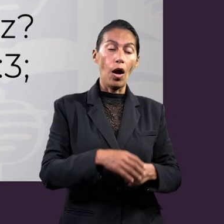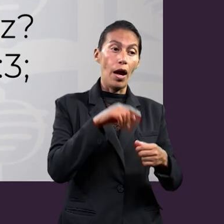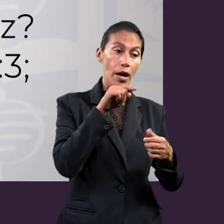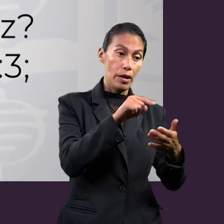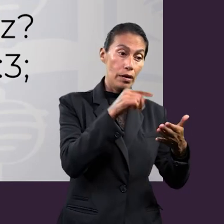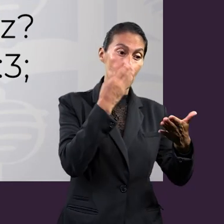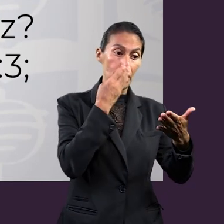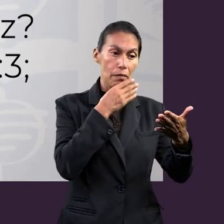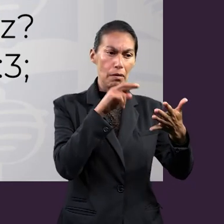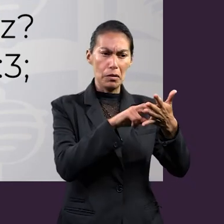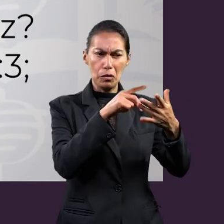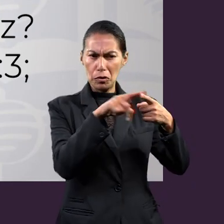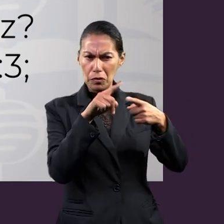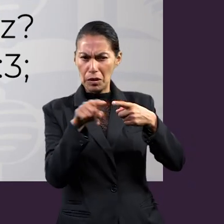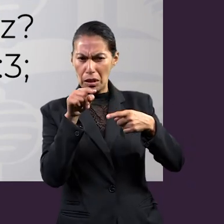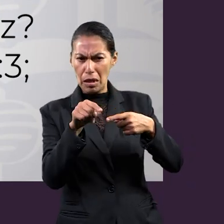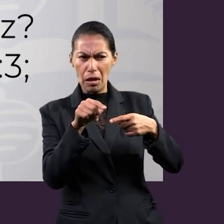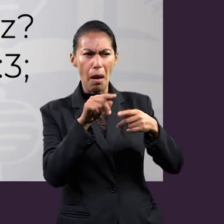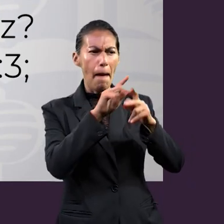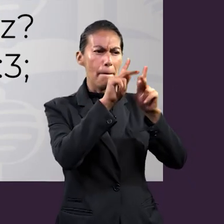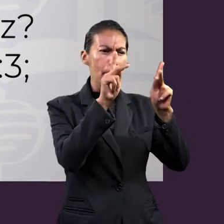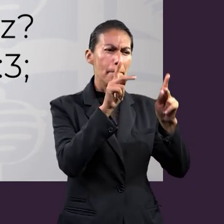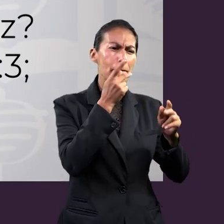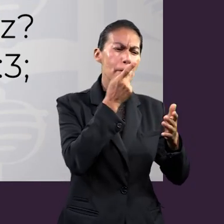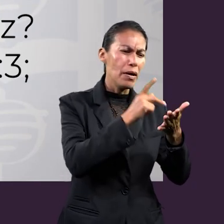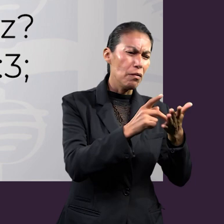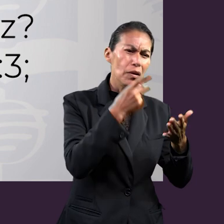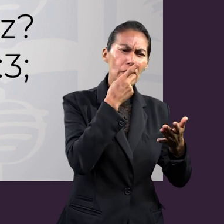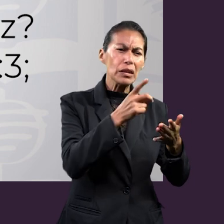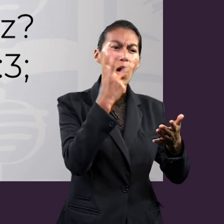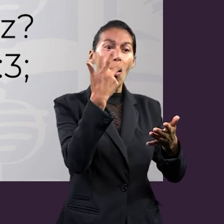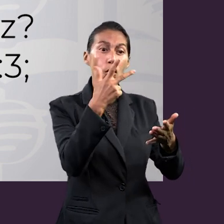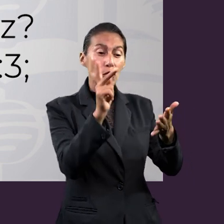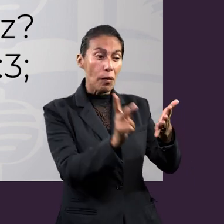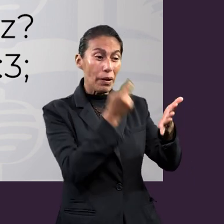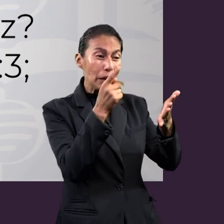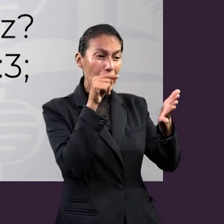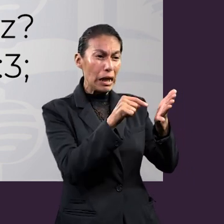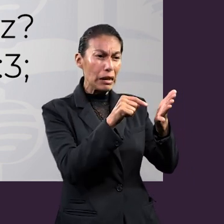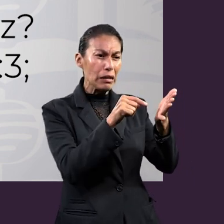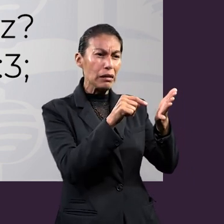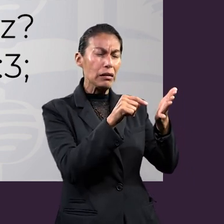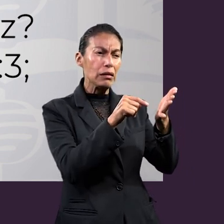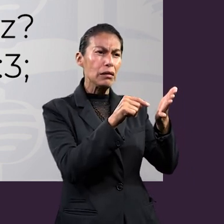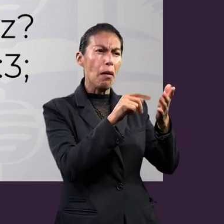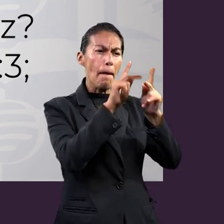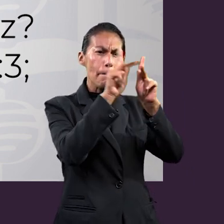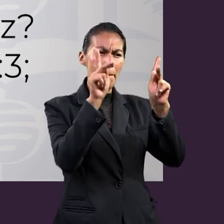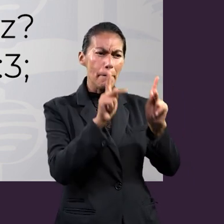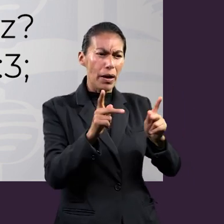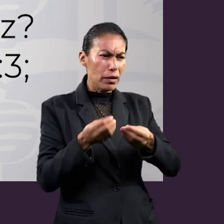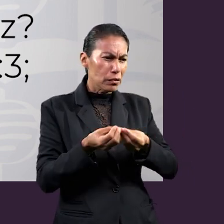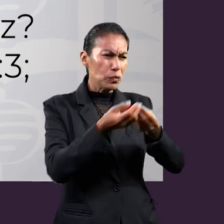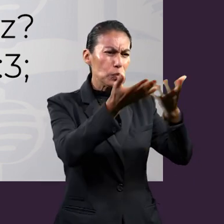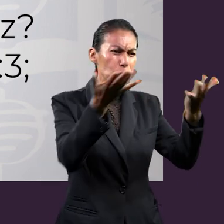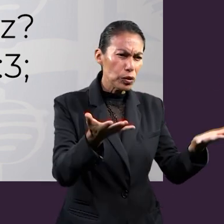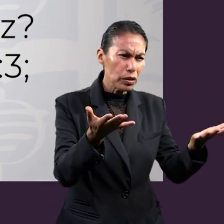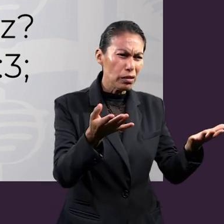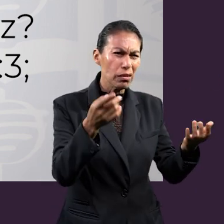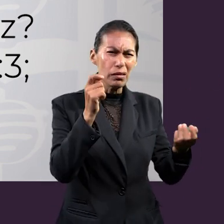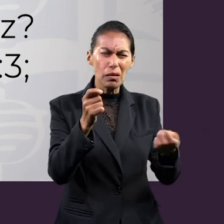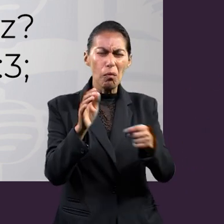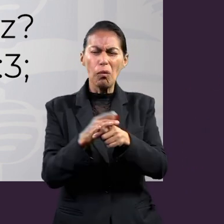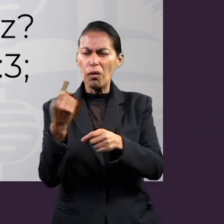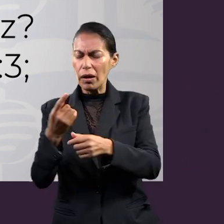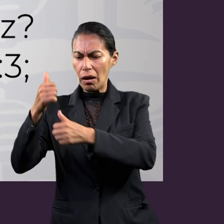Repasa las ocho veces que Pablo recalca la paz en Efesios. ¿Por qué entonces utiliza una metáfora militar si está intentando